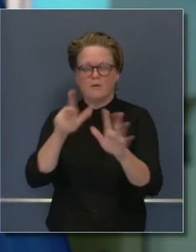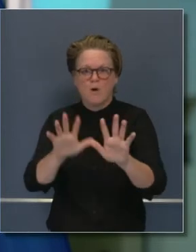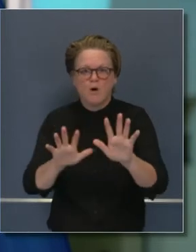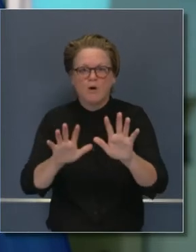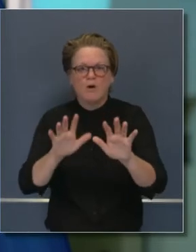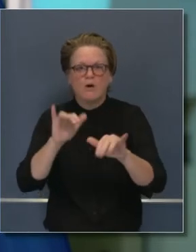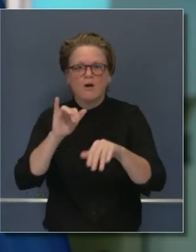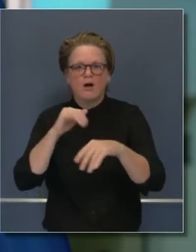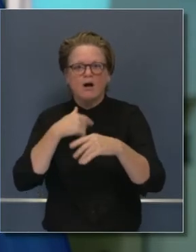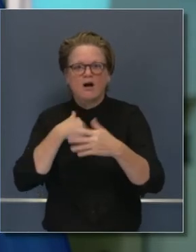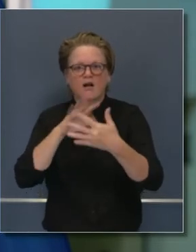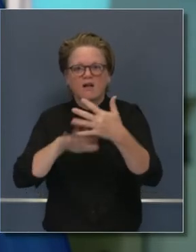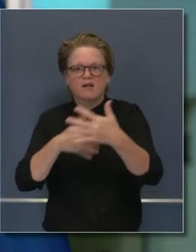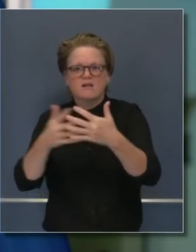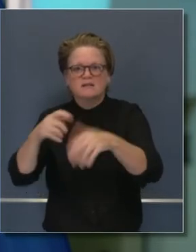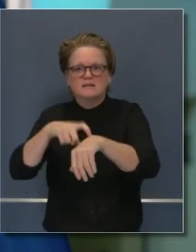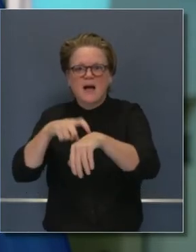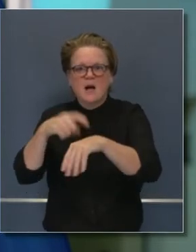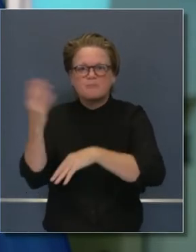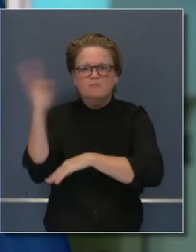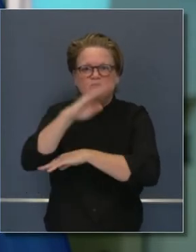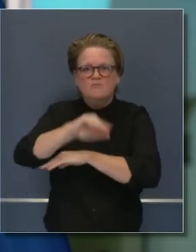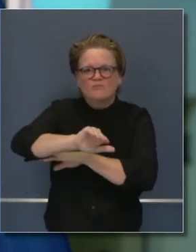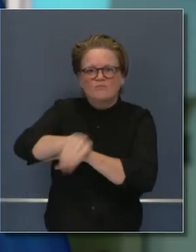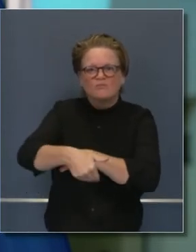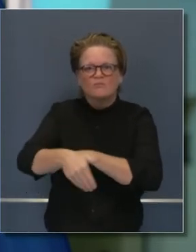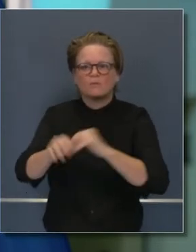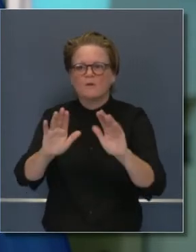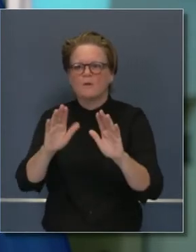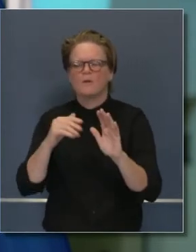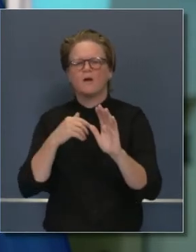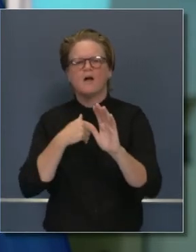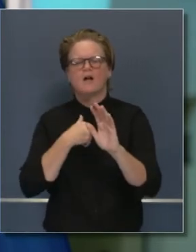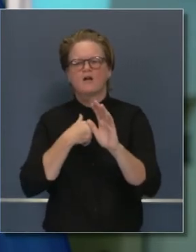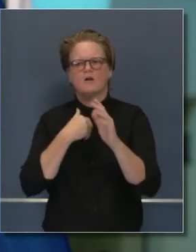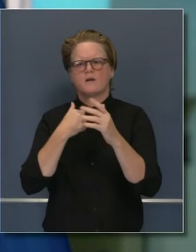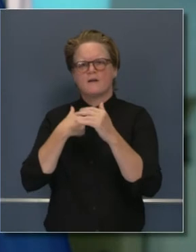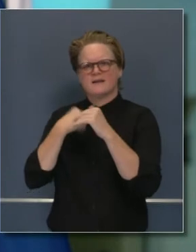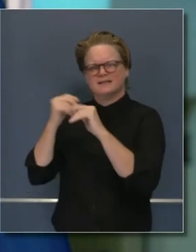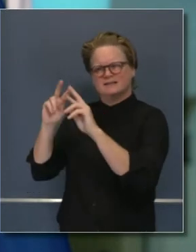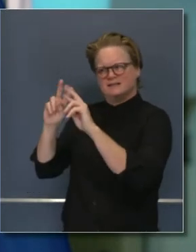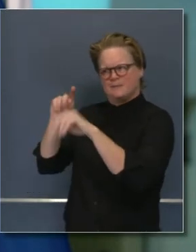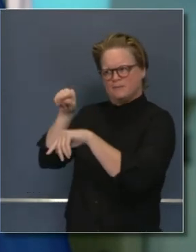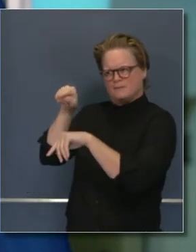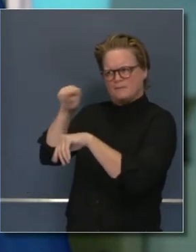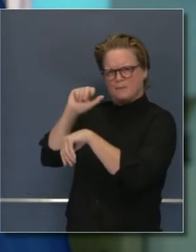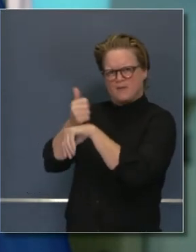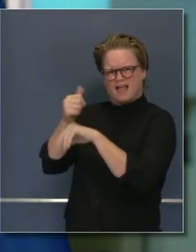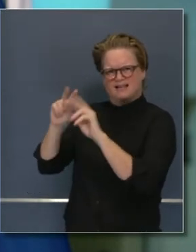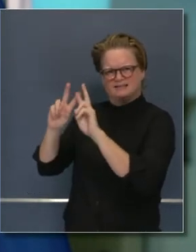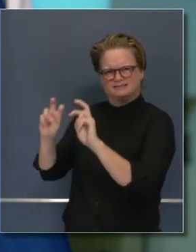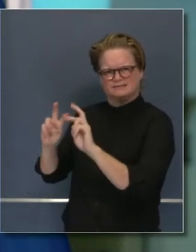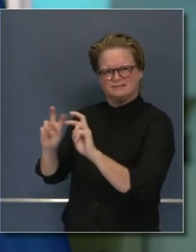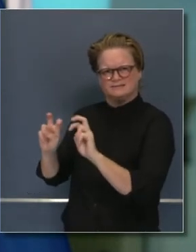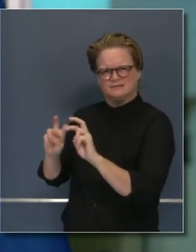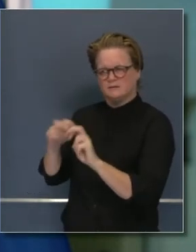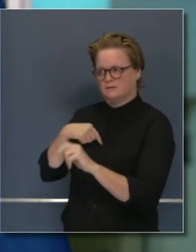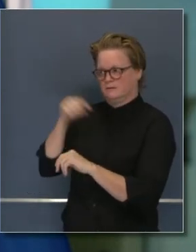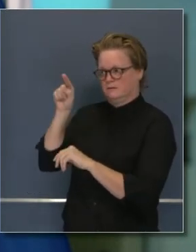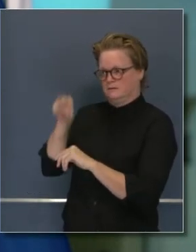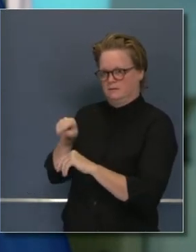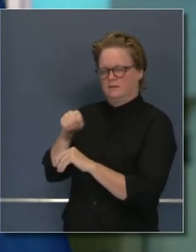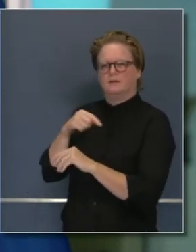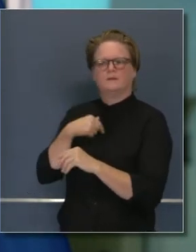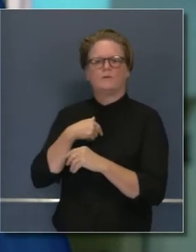de que comiencen a pensar si es buena o mala idea, estamos evaluando esto también. Yo en mi escritorio